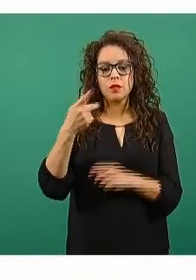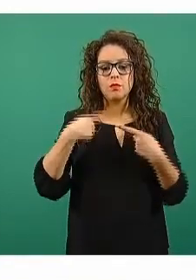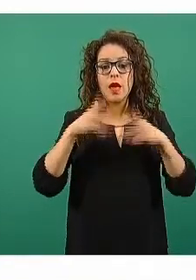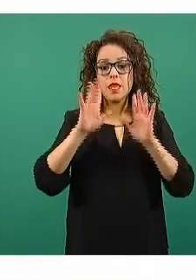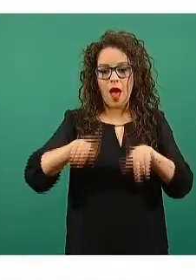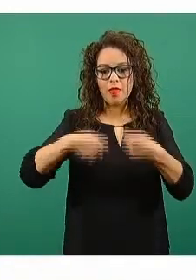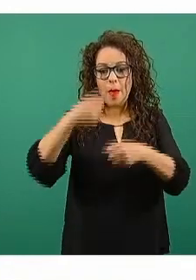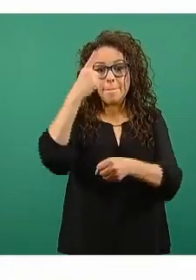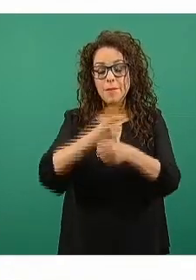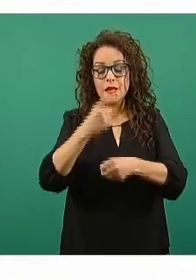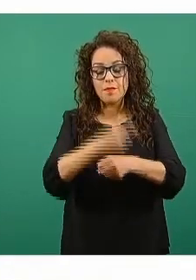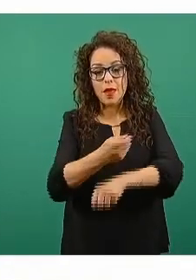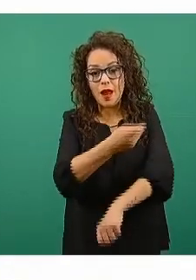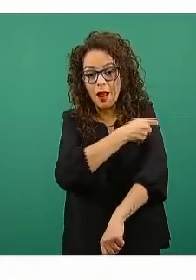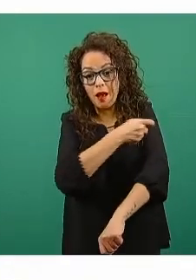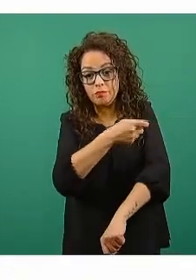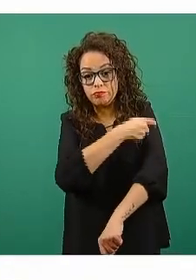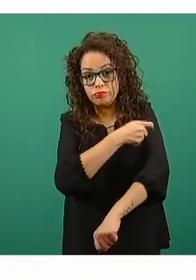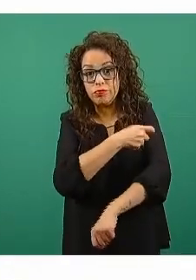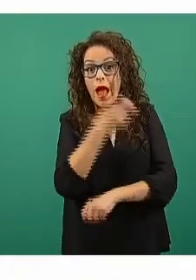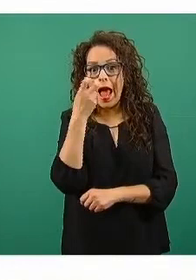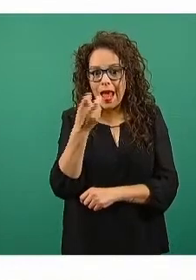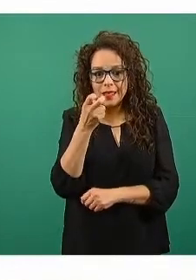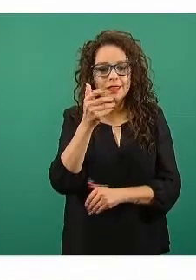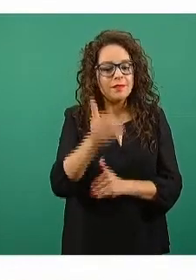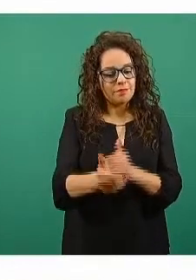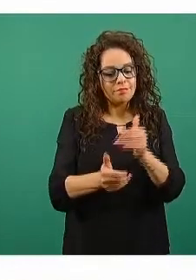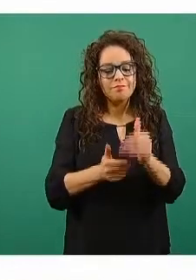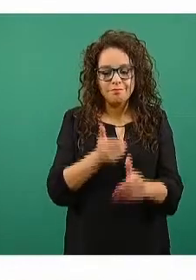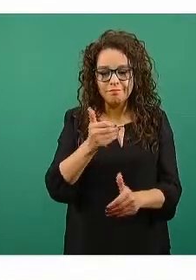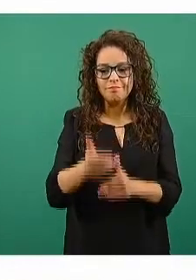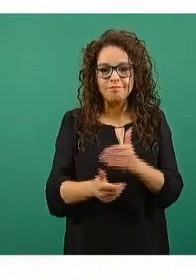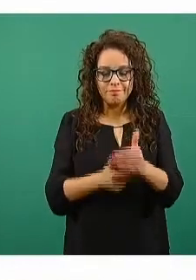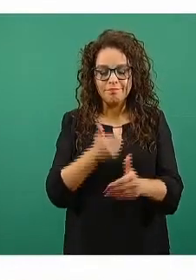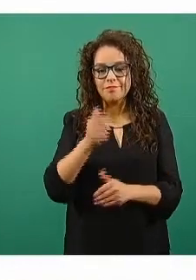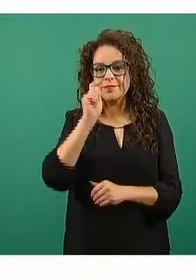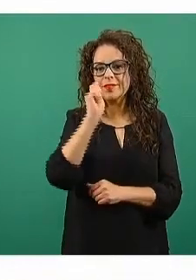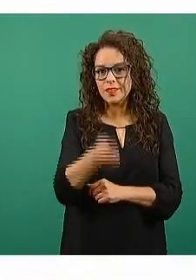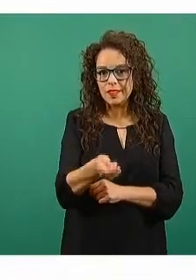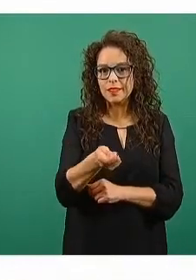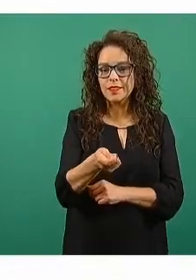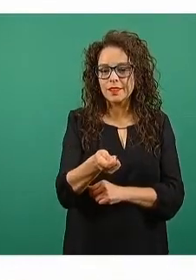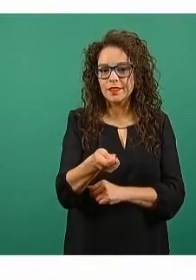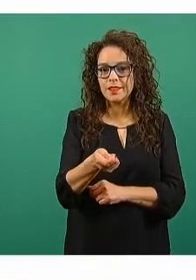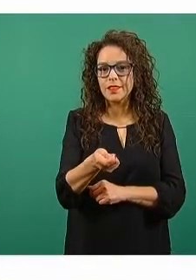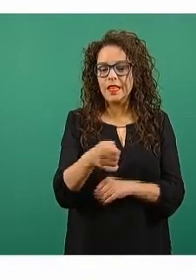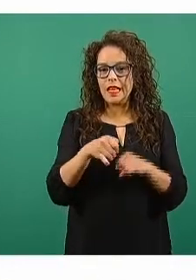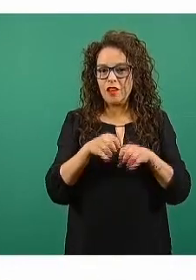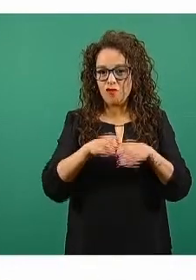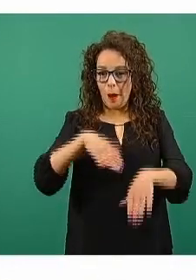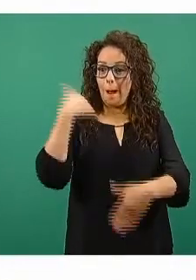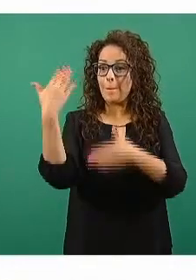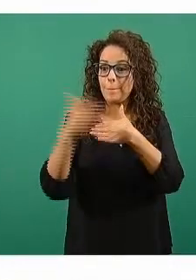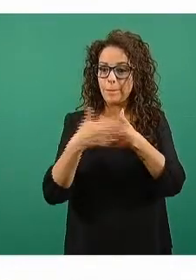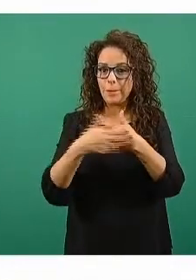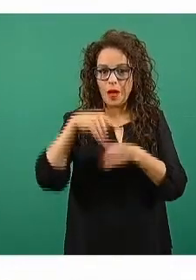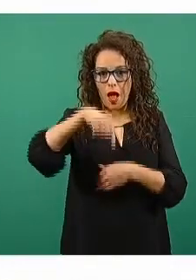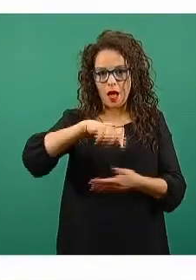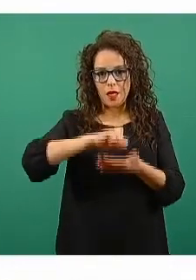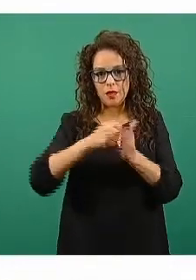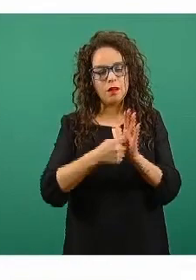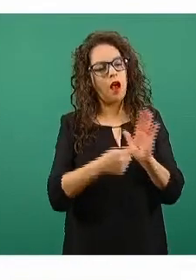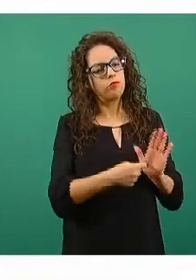Y es justamente los avances que seguramente en los siguientes informes técnicos se les irá